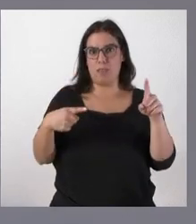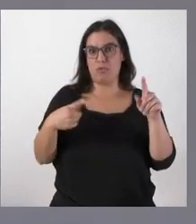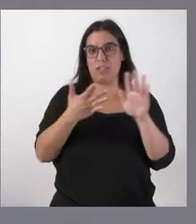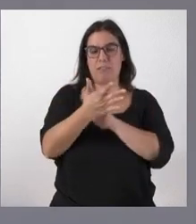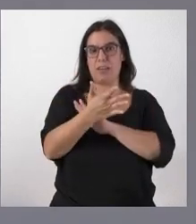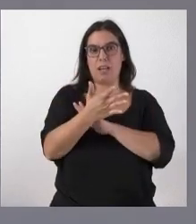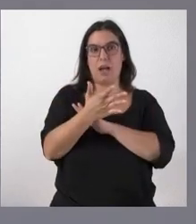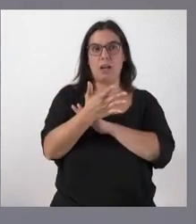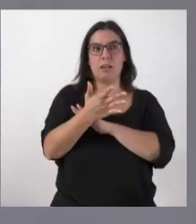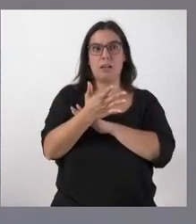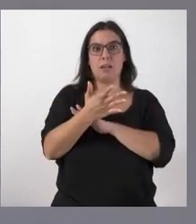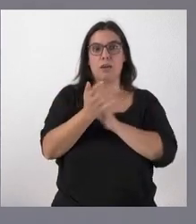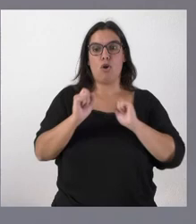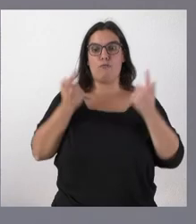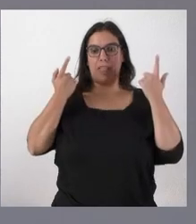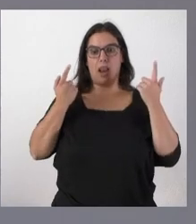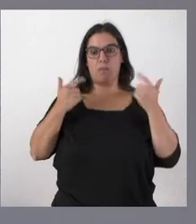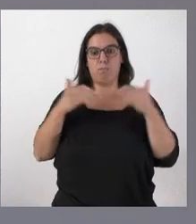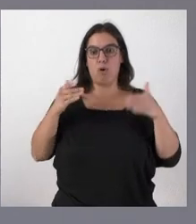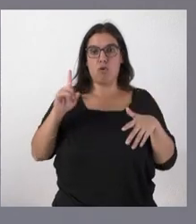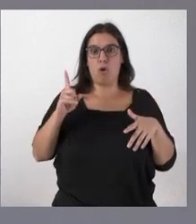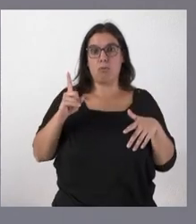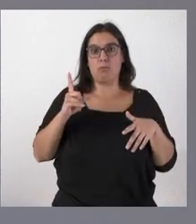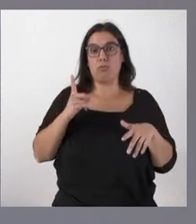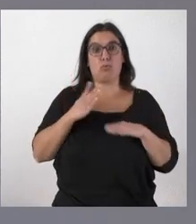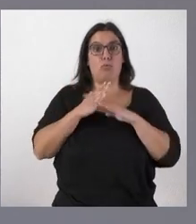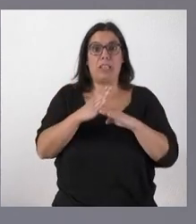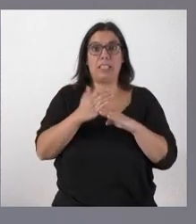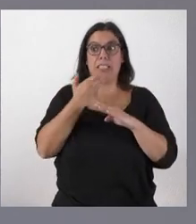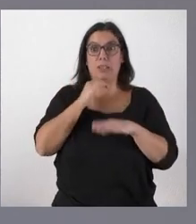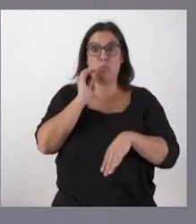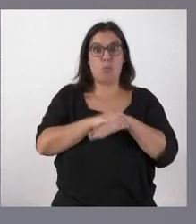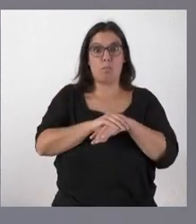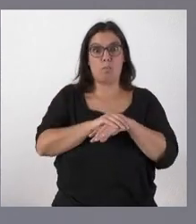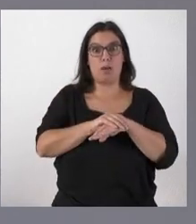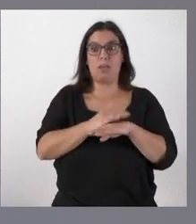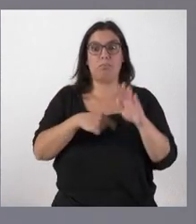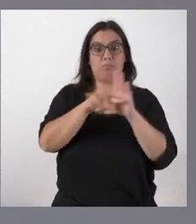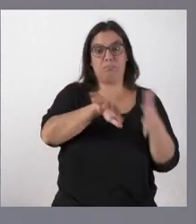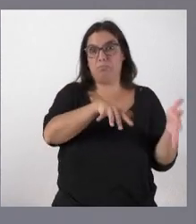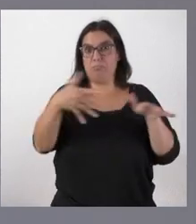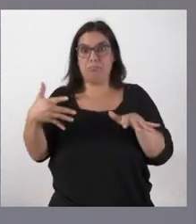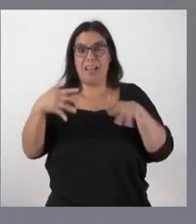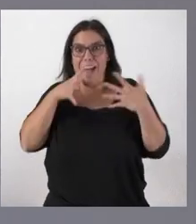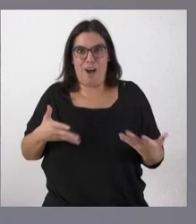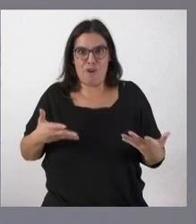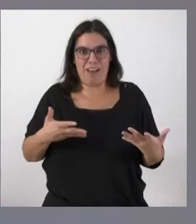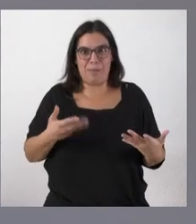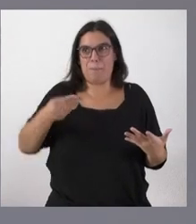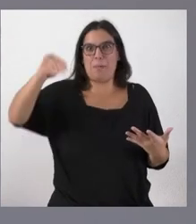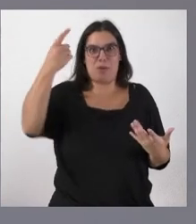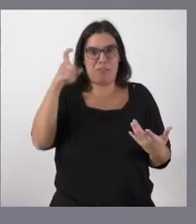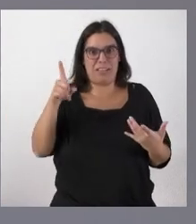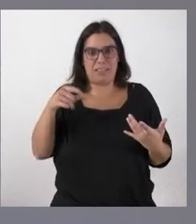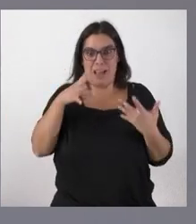que entren en vigor los mismos yo me conformo con que se aprueben y se apliquen conforme a lo que está en el presente que son los